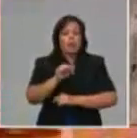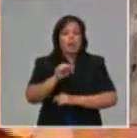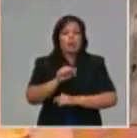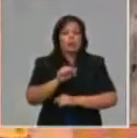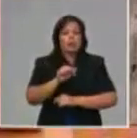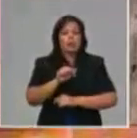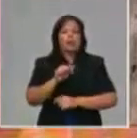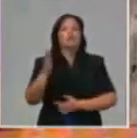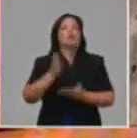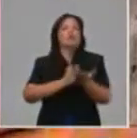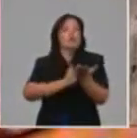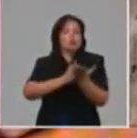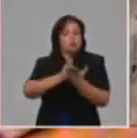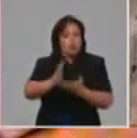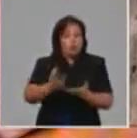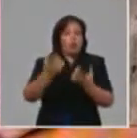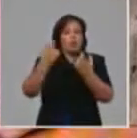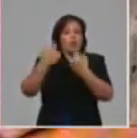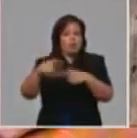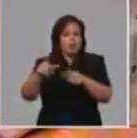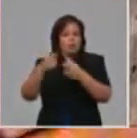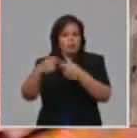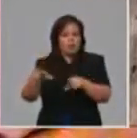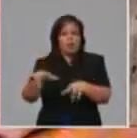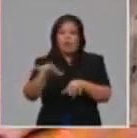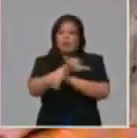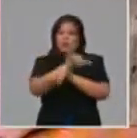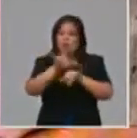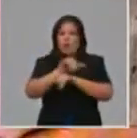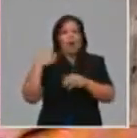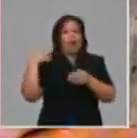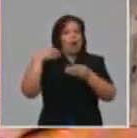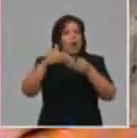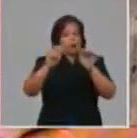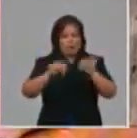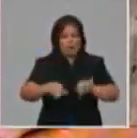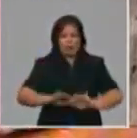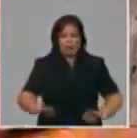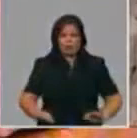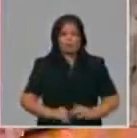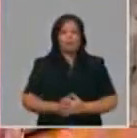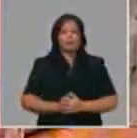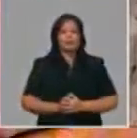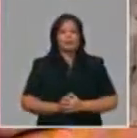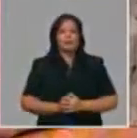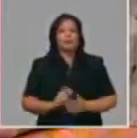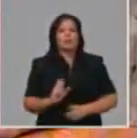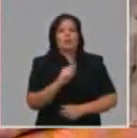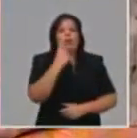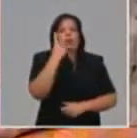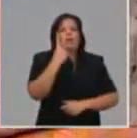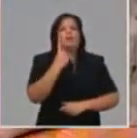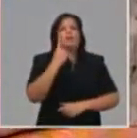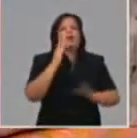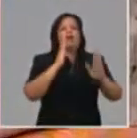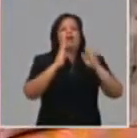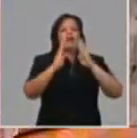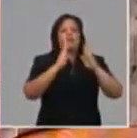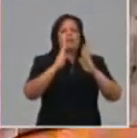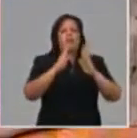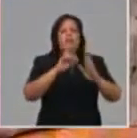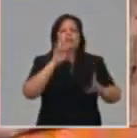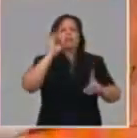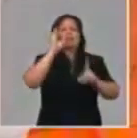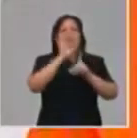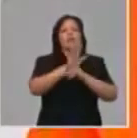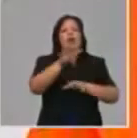o sea, continuará la distribución de la misma manera que lo hemos hecho hasta ahora. En la primera fase, abrirán todos los